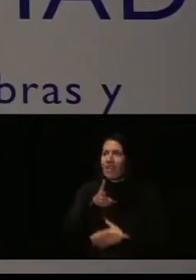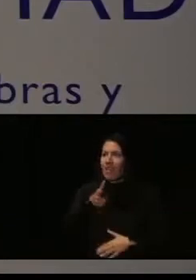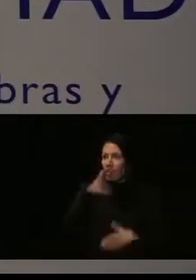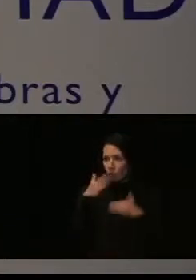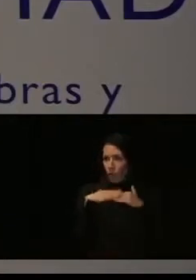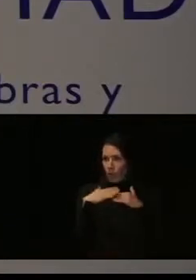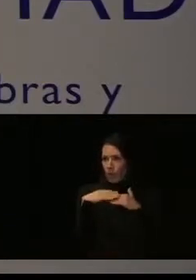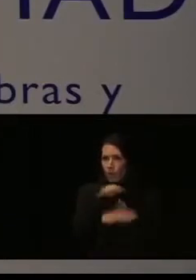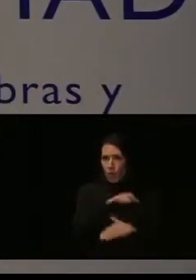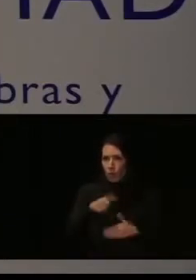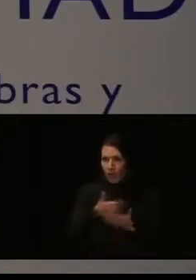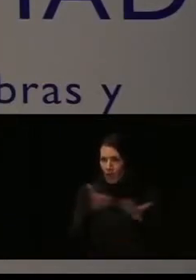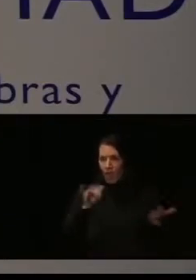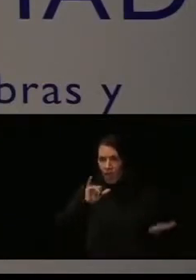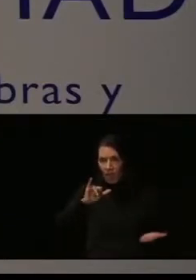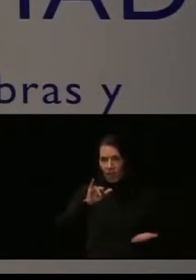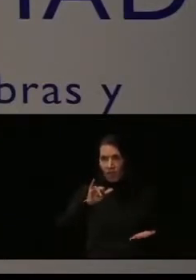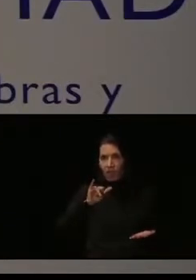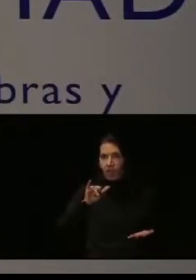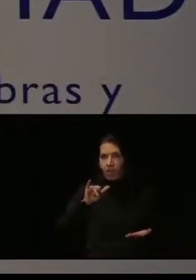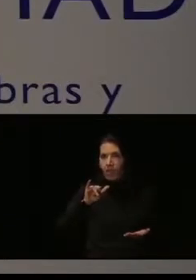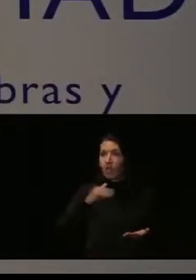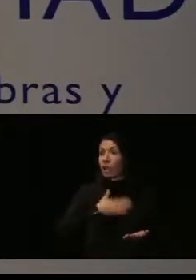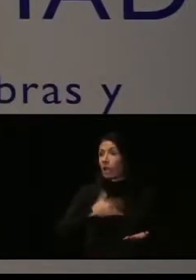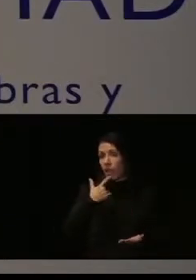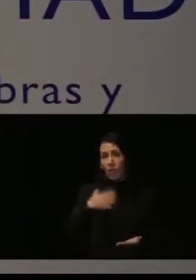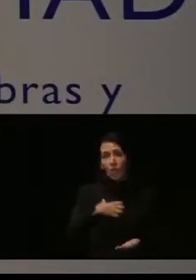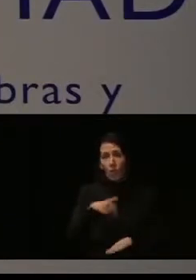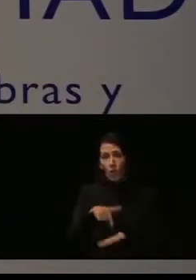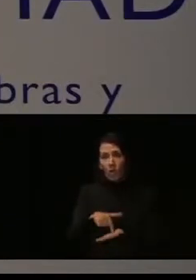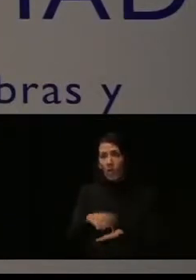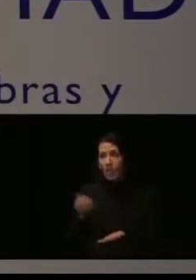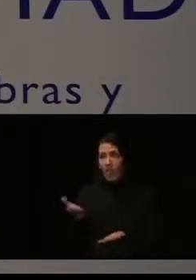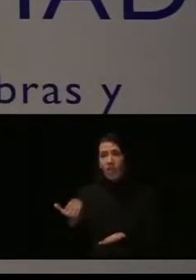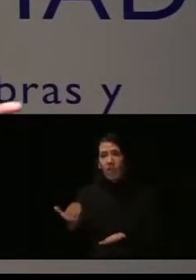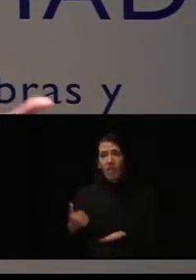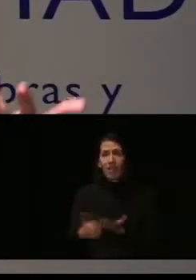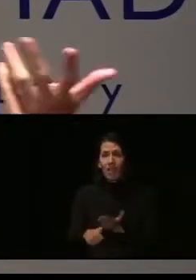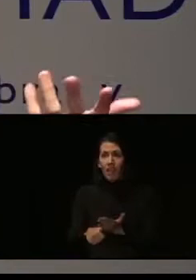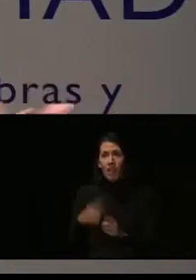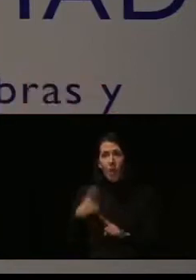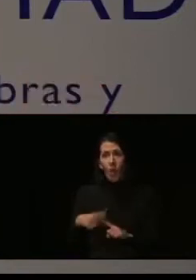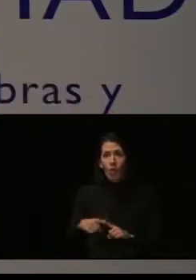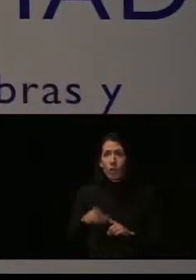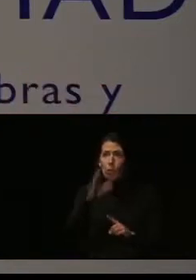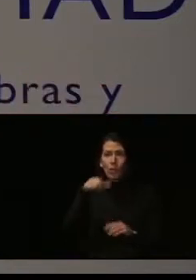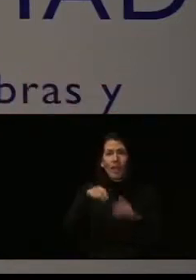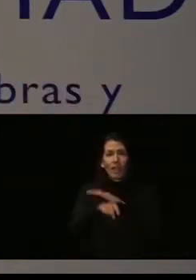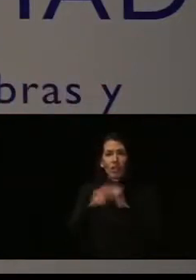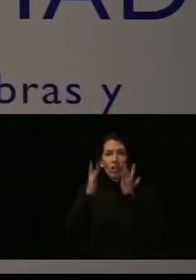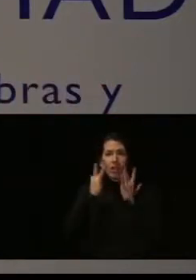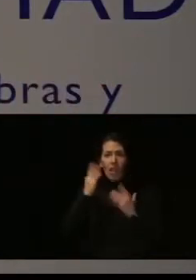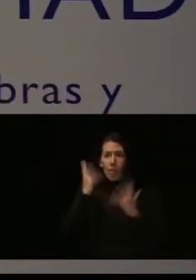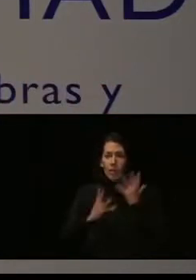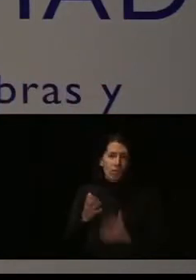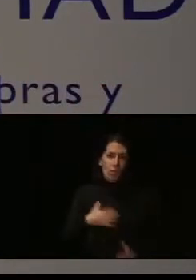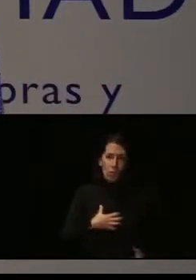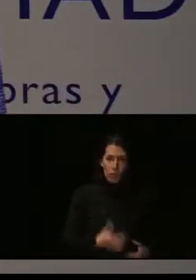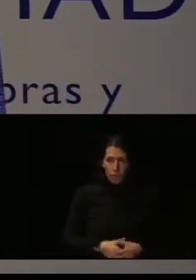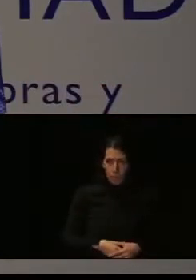mínimos que tenemos las personas. Y desde ahí que no podamos exigir el cumplimiento de requisitos administrativos en este sentido.